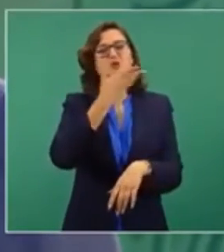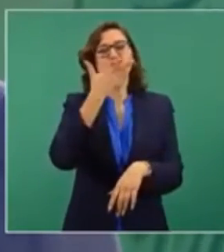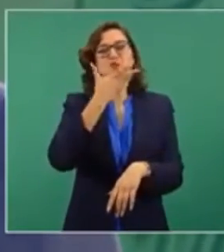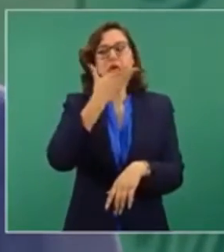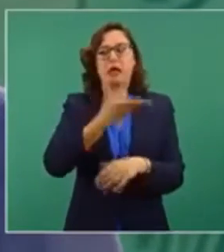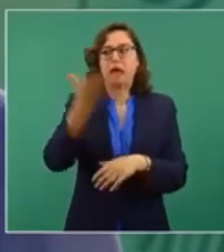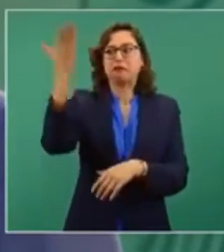pues